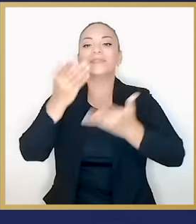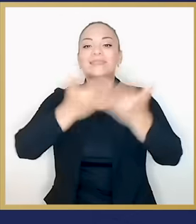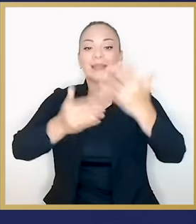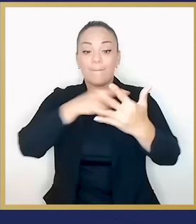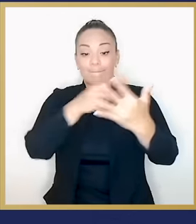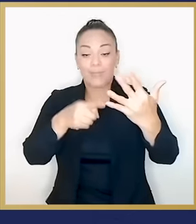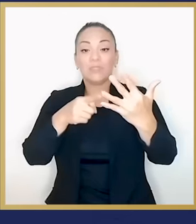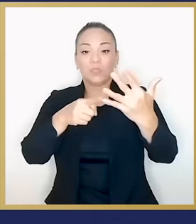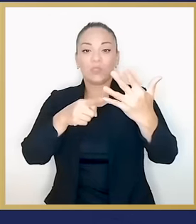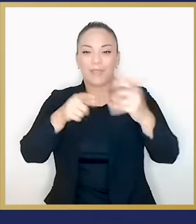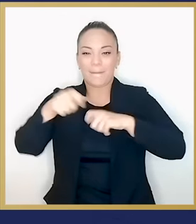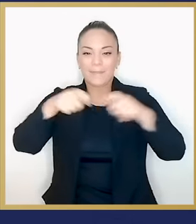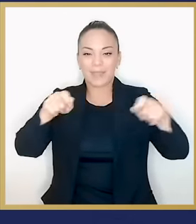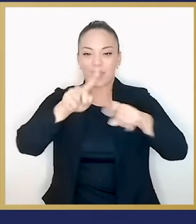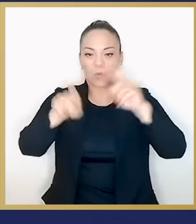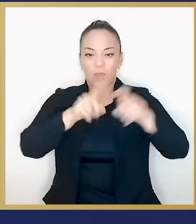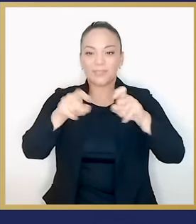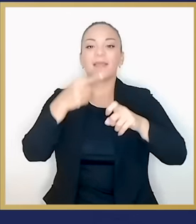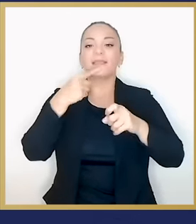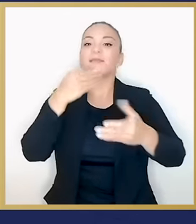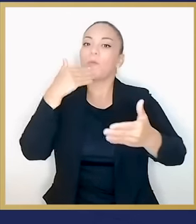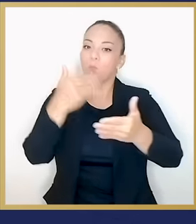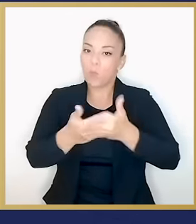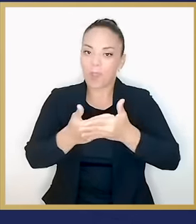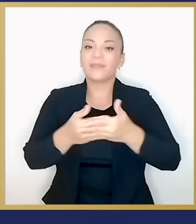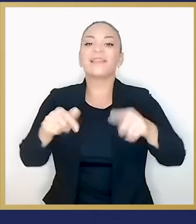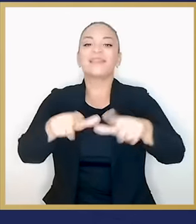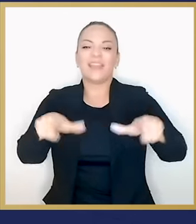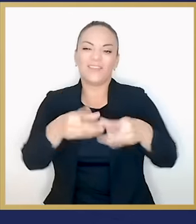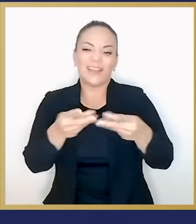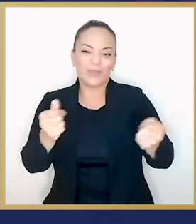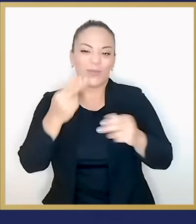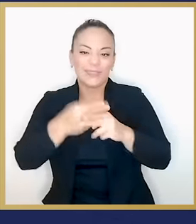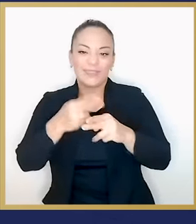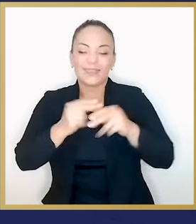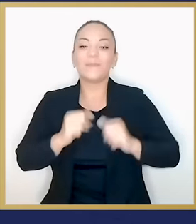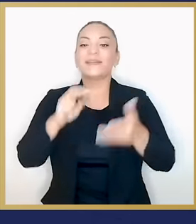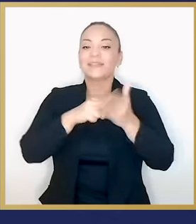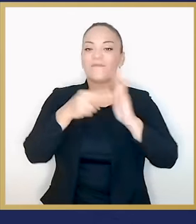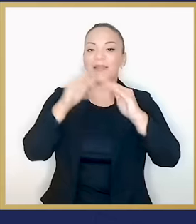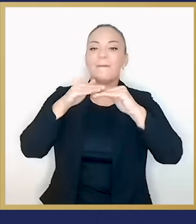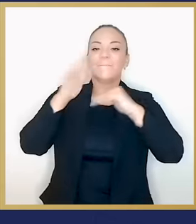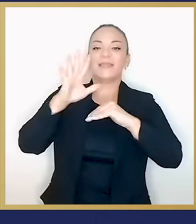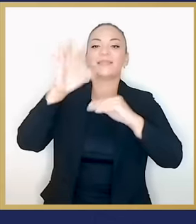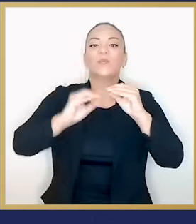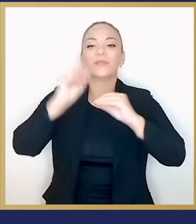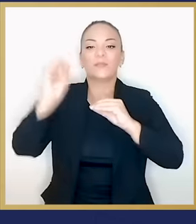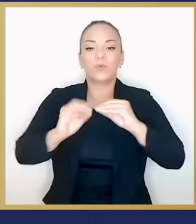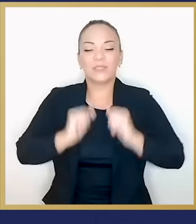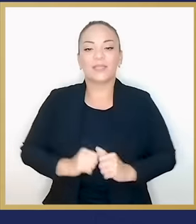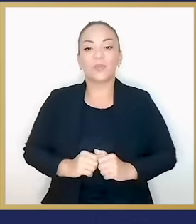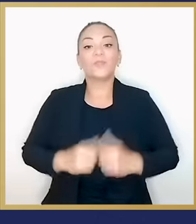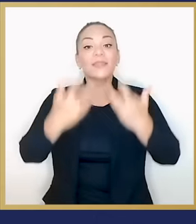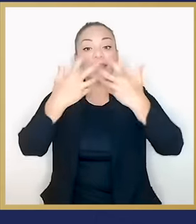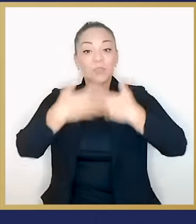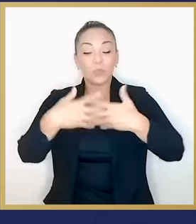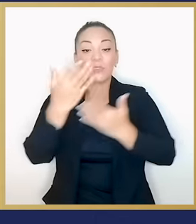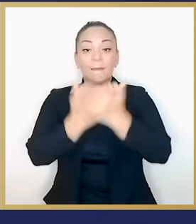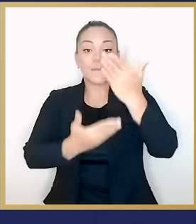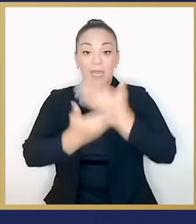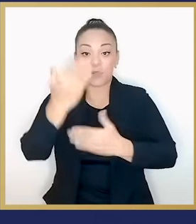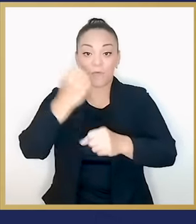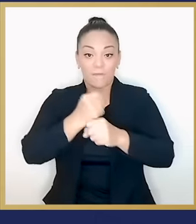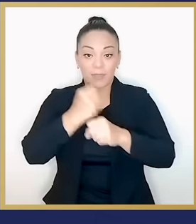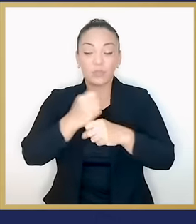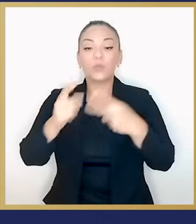están en lo que la encuesta llama terreno optimista, porque todas están por encima del 50. En el caso de la industria manufacturera